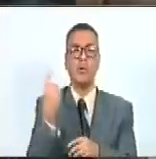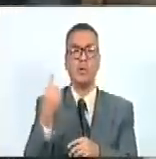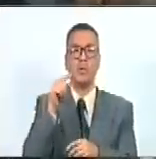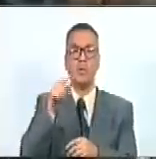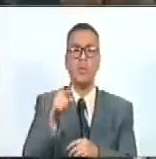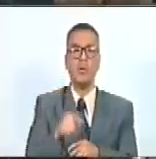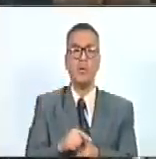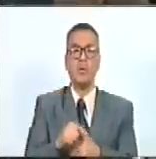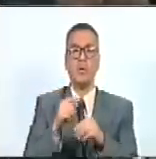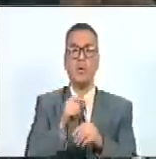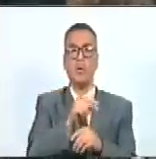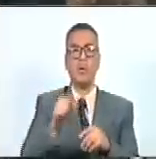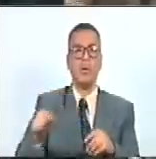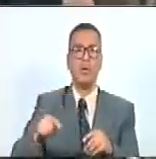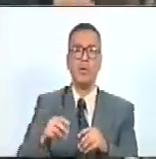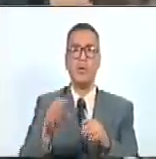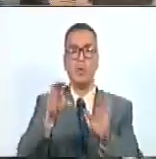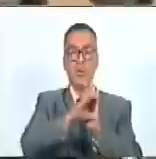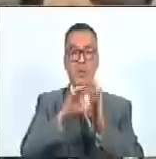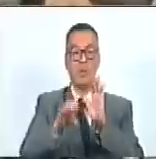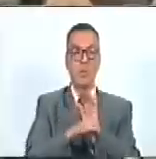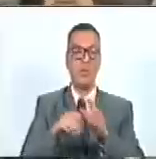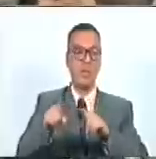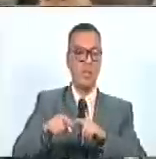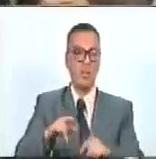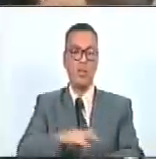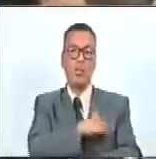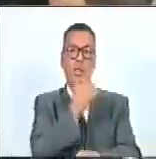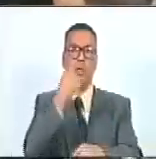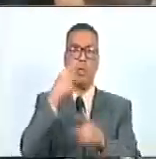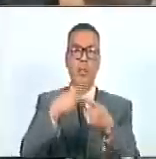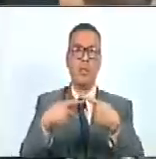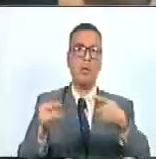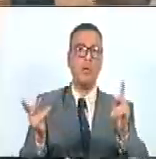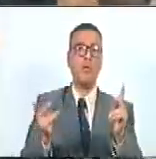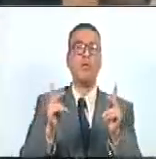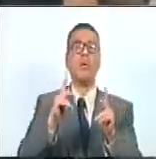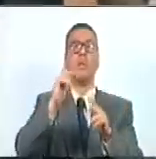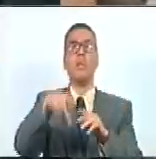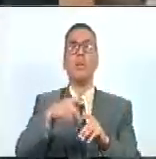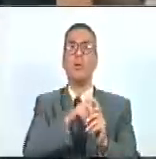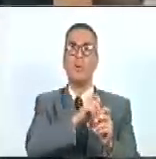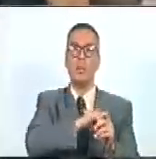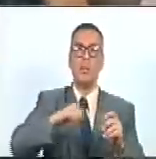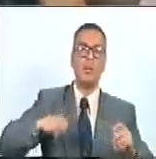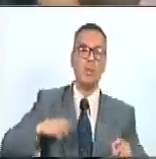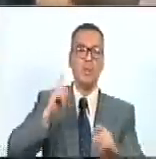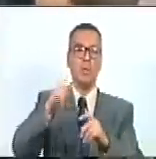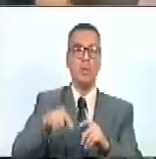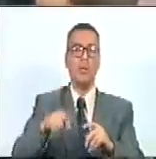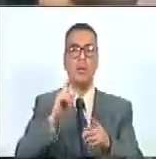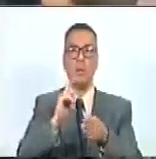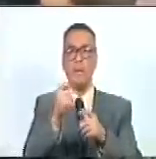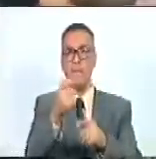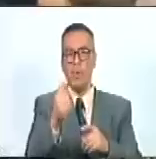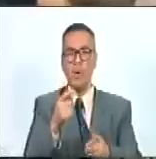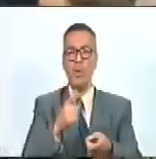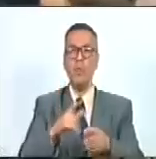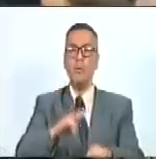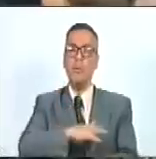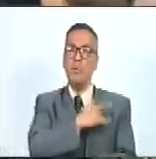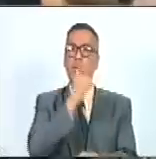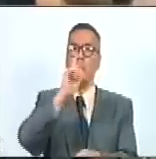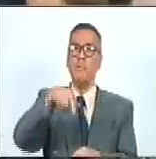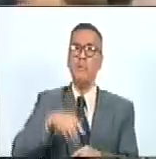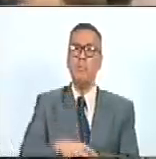en la apertura de los cursos de locución a través de universidades públicas y privadas, que antes se dictaban solamente desde unas pocas universidades, sino también